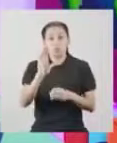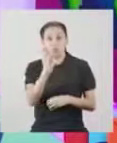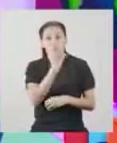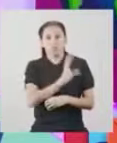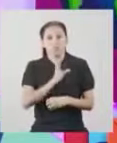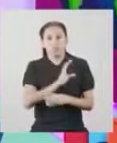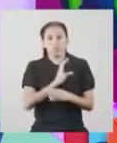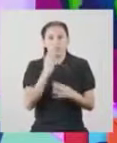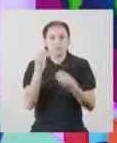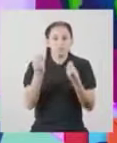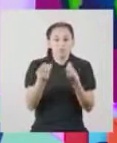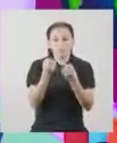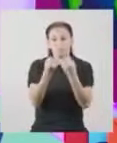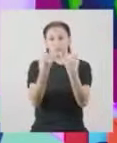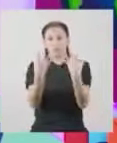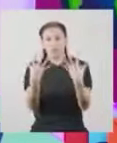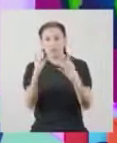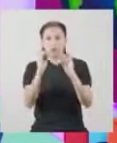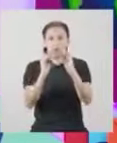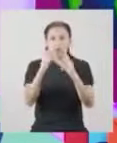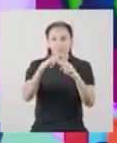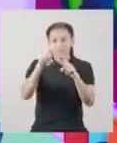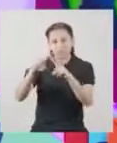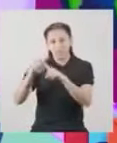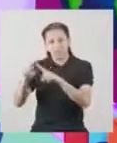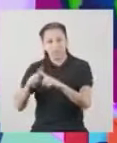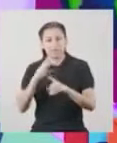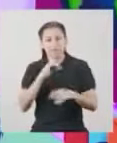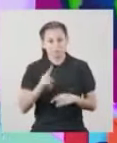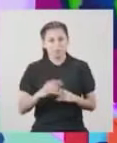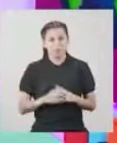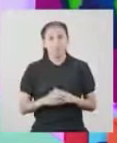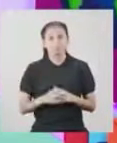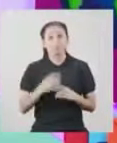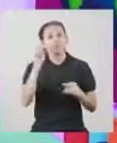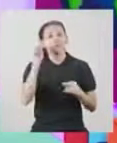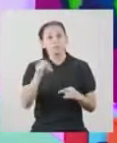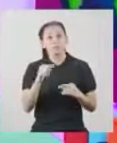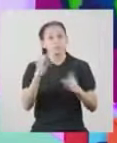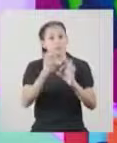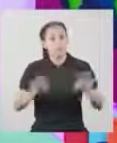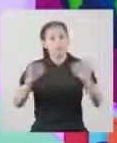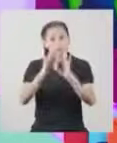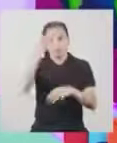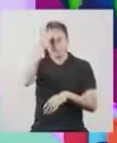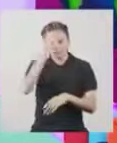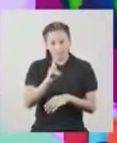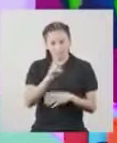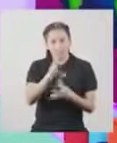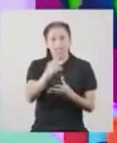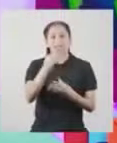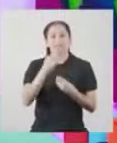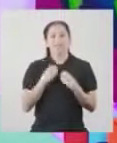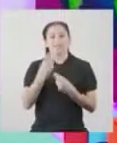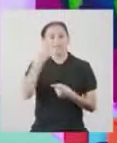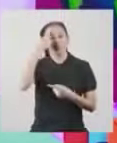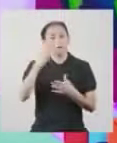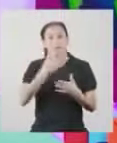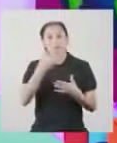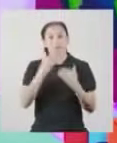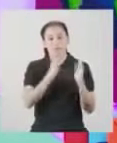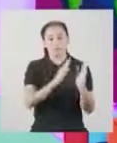comportamiento de los datos Y qué tan variables o dispersos son Esto permite tomar decisiones para mejorar la